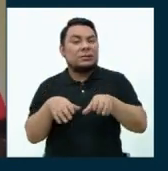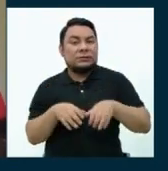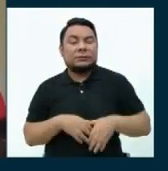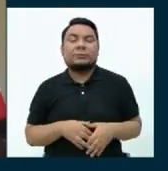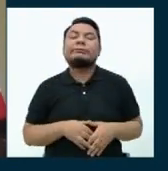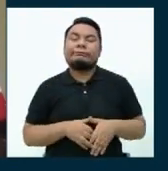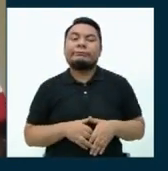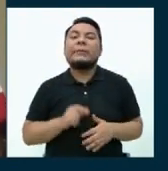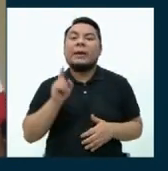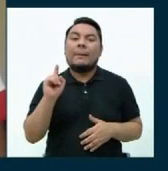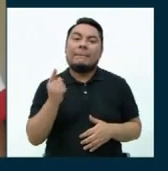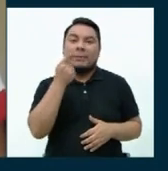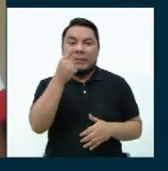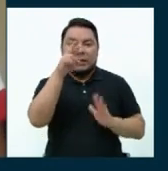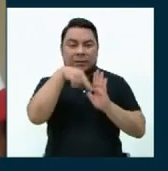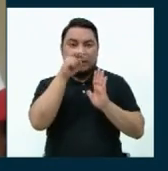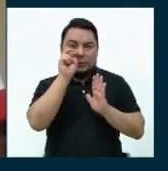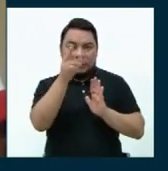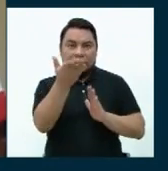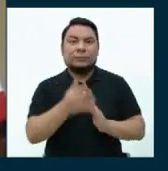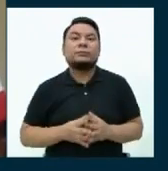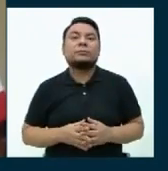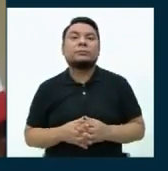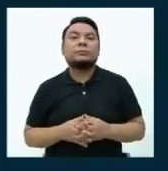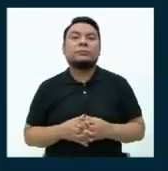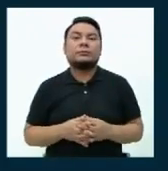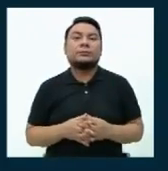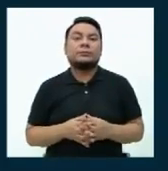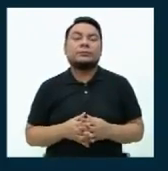Comenzamos viendo las reglas de esta parte.